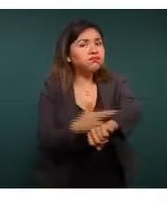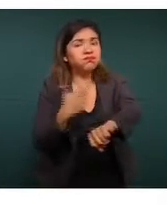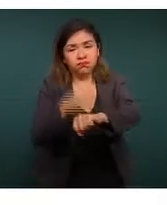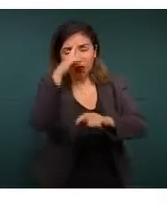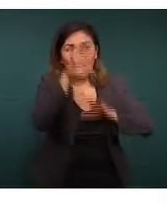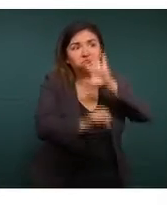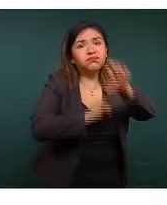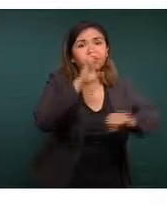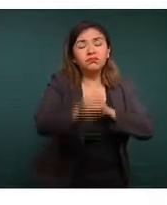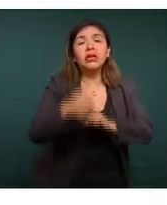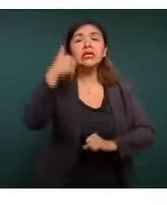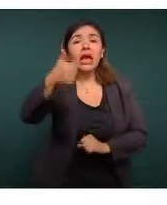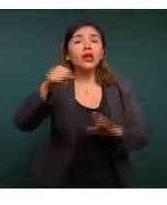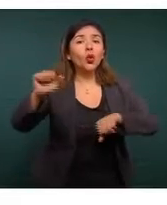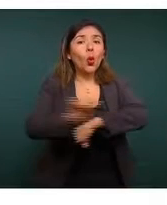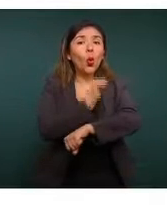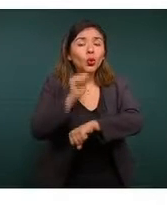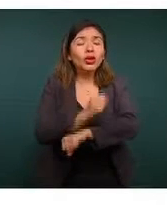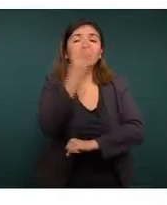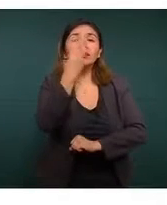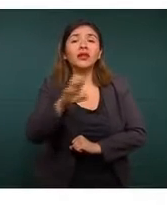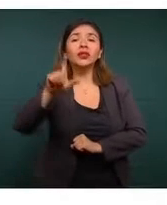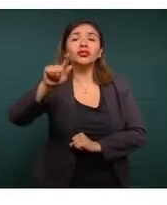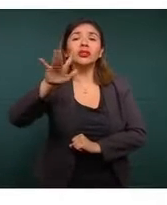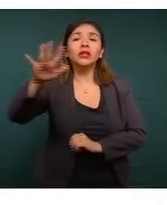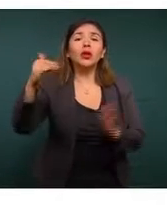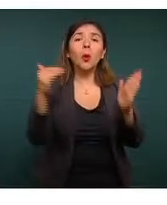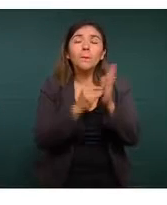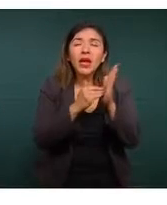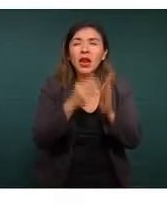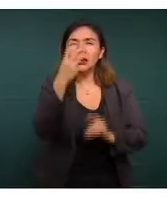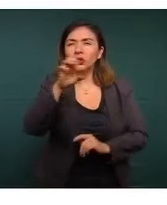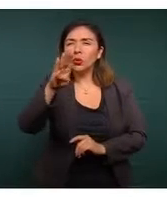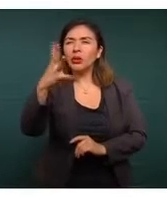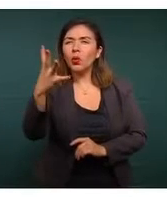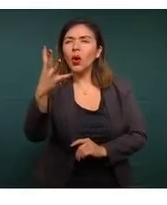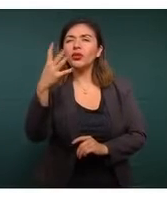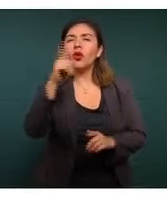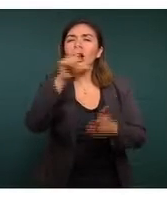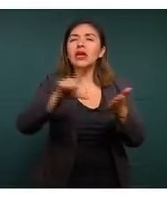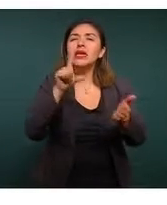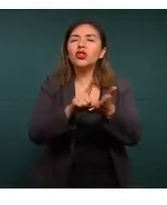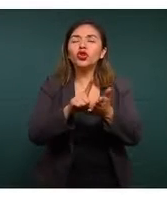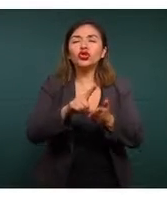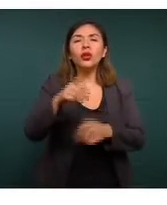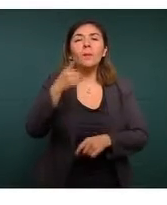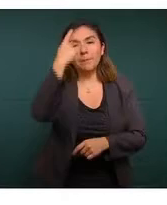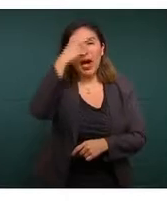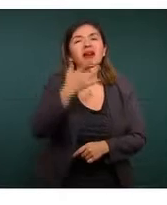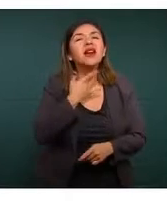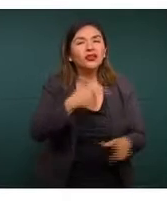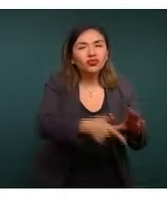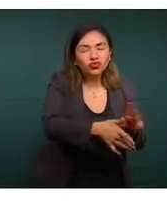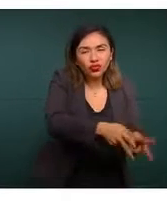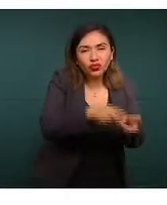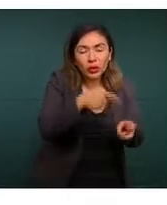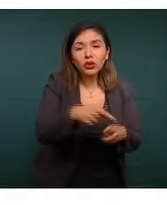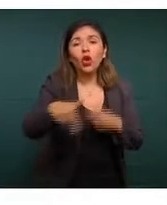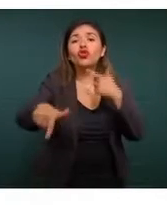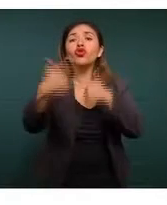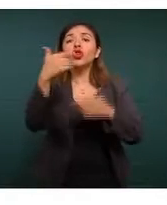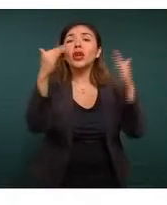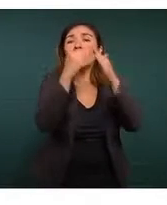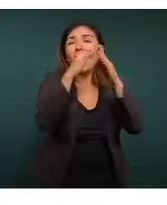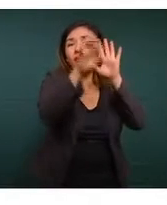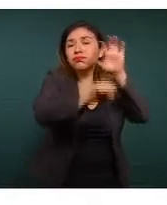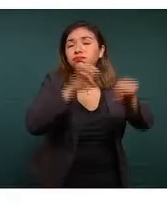aseguramientos, seis vehículos, 375 mil 394 litros de combustible, 12 predios y 18